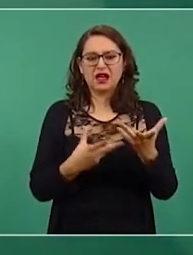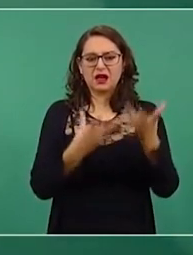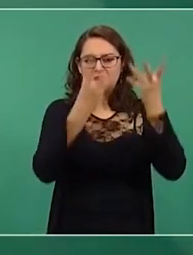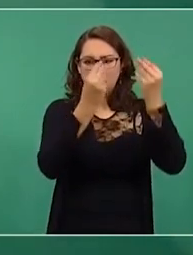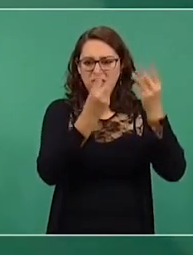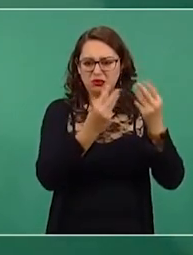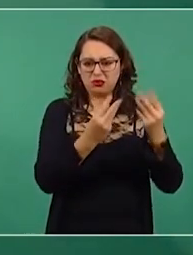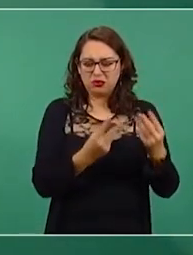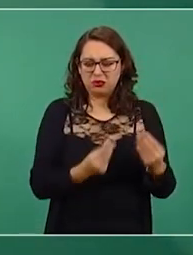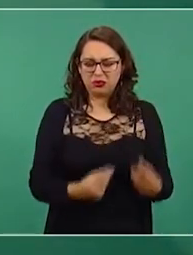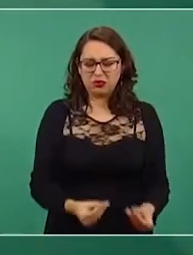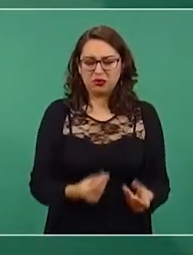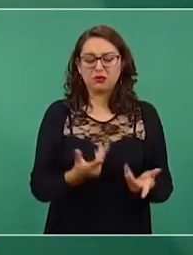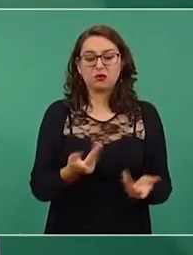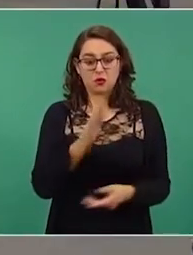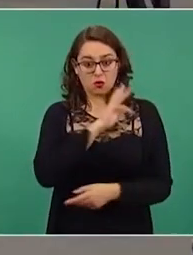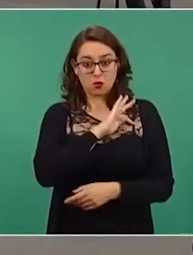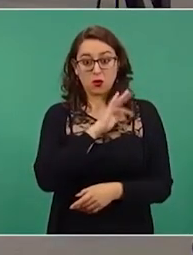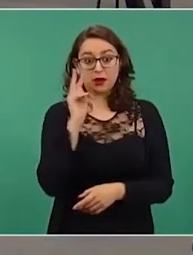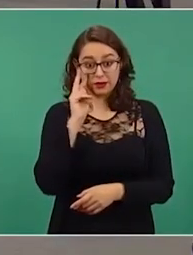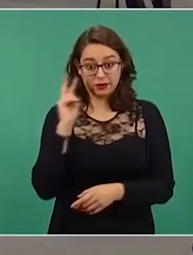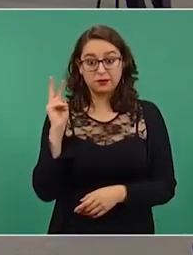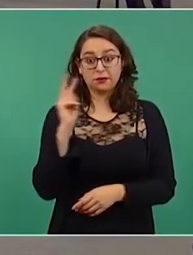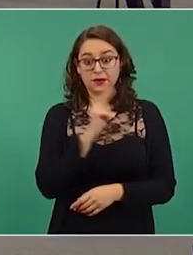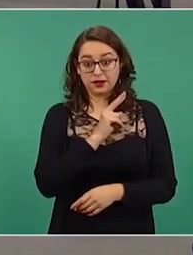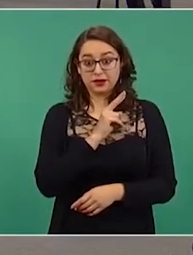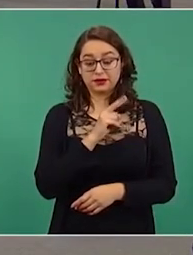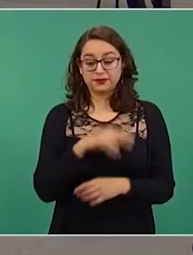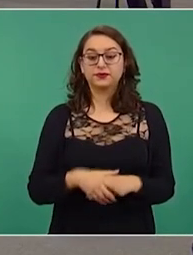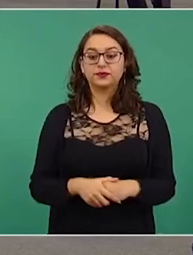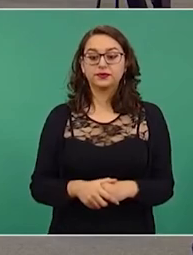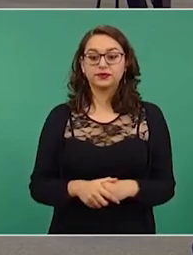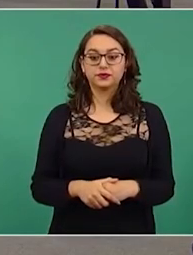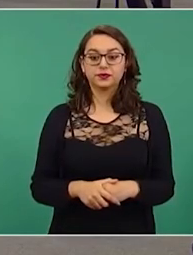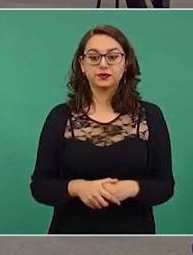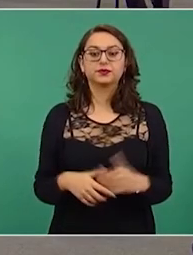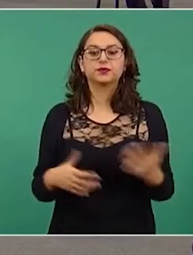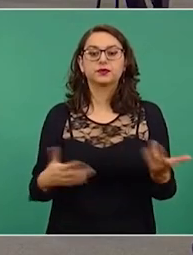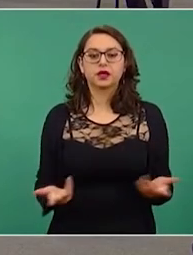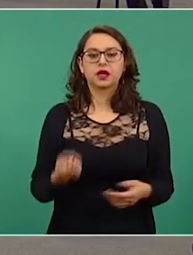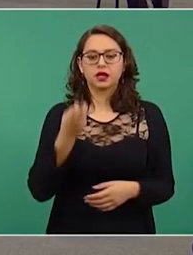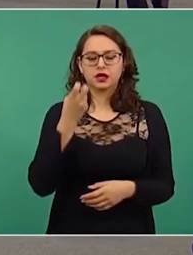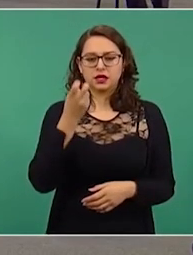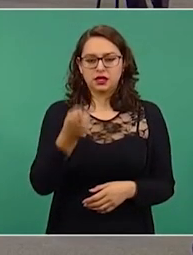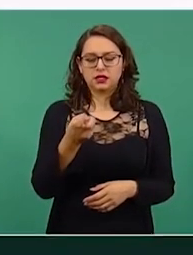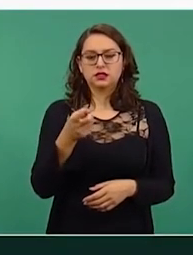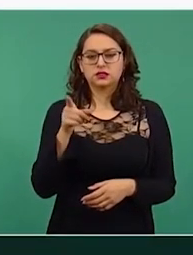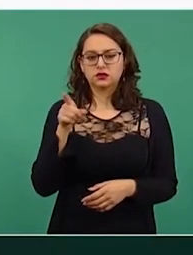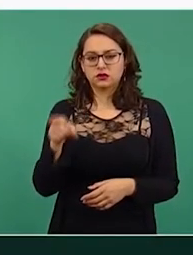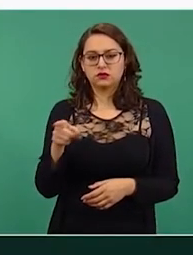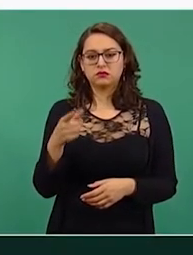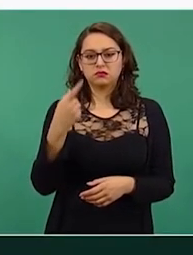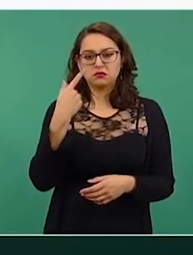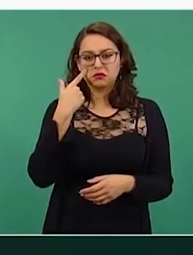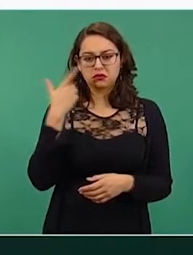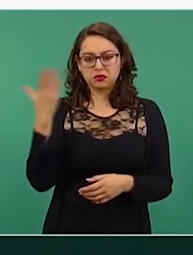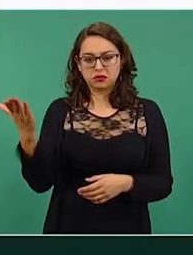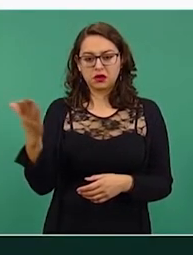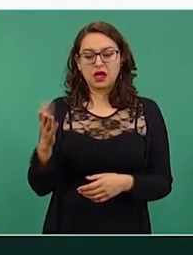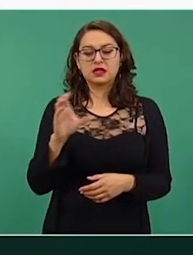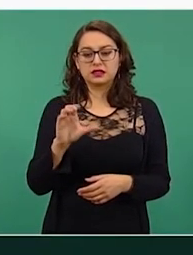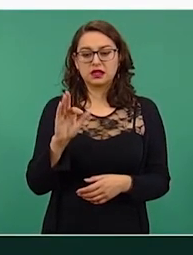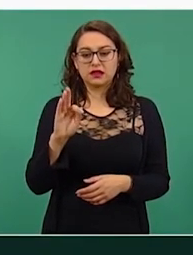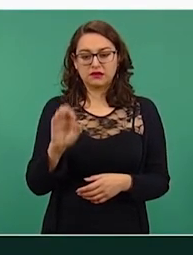de 10 negativas, como se ve aquí en la gráfica. Este es el análisis realizado por una instancia oficial. No